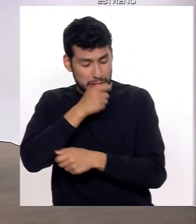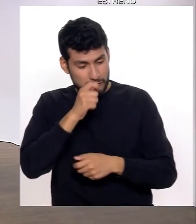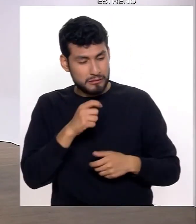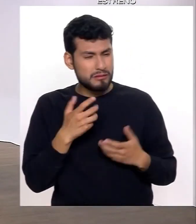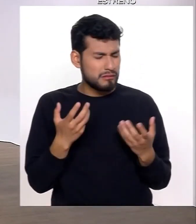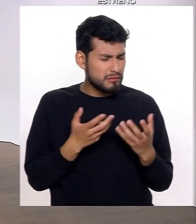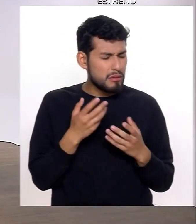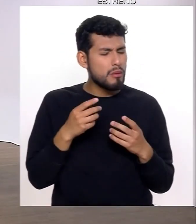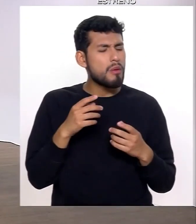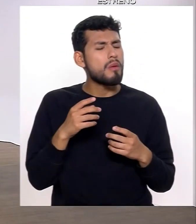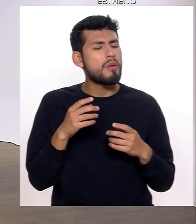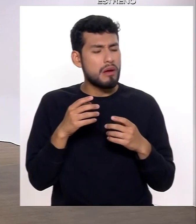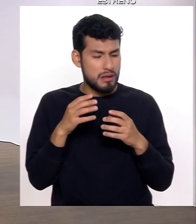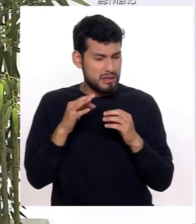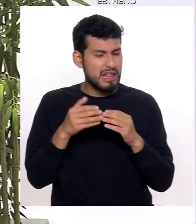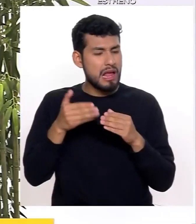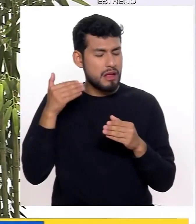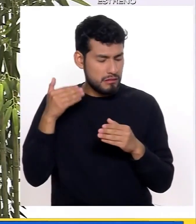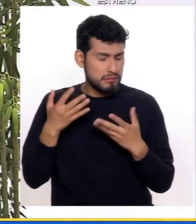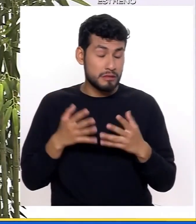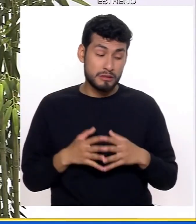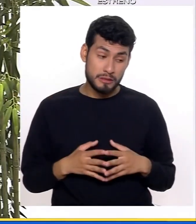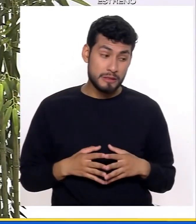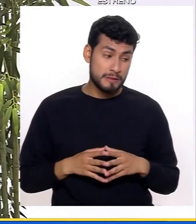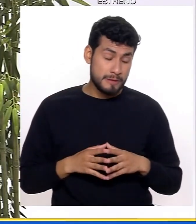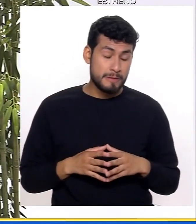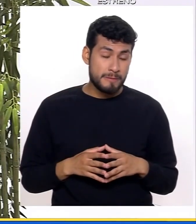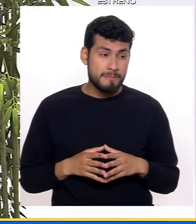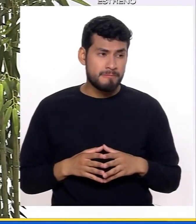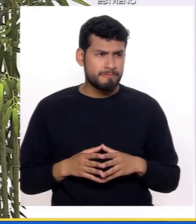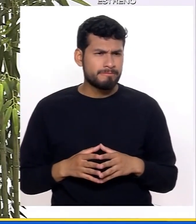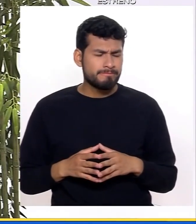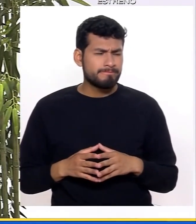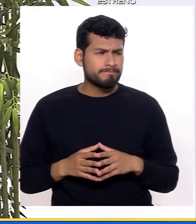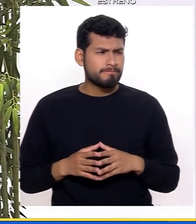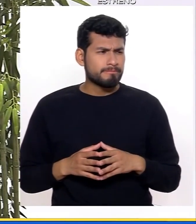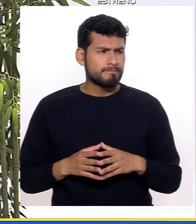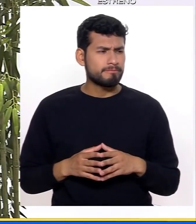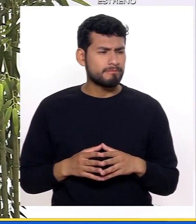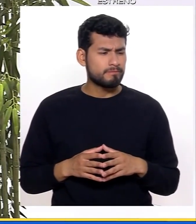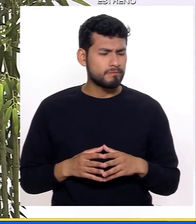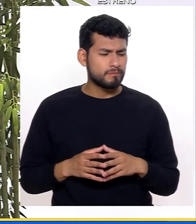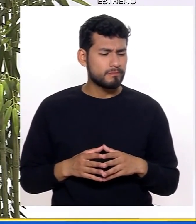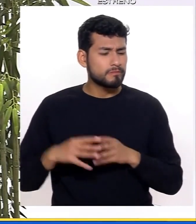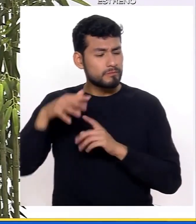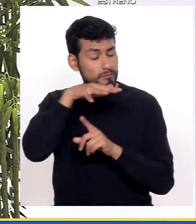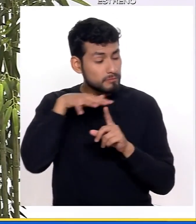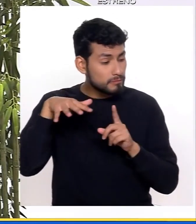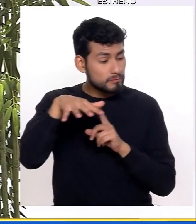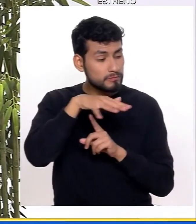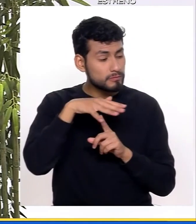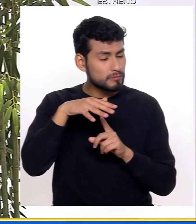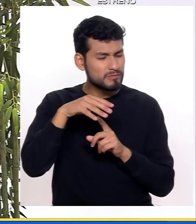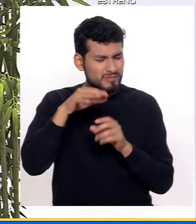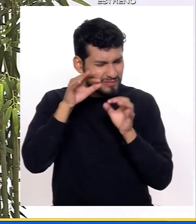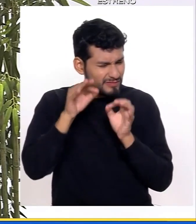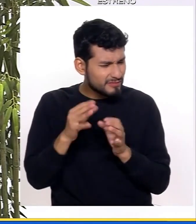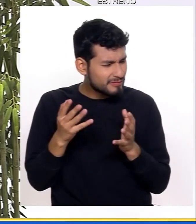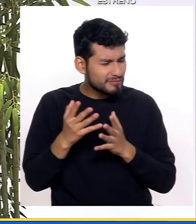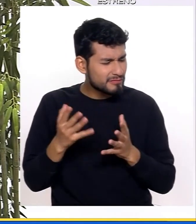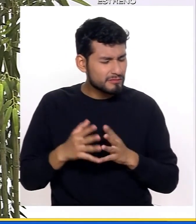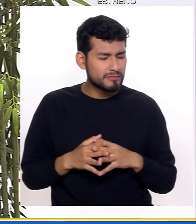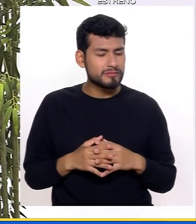variable, digamos, de antecedente, ¿no? Definitivamente ya en el entorno particularmente